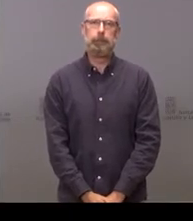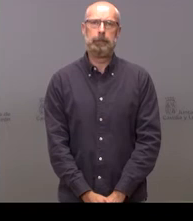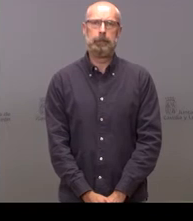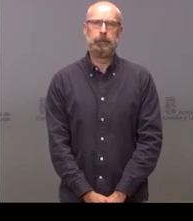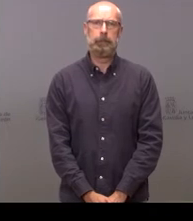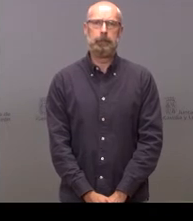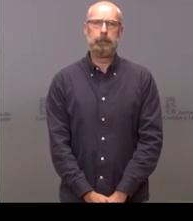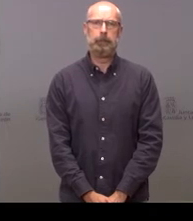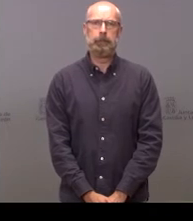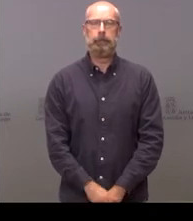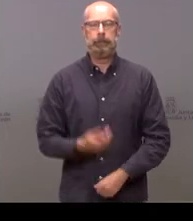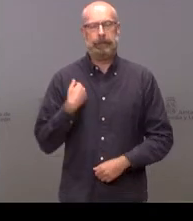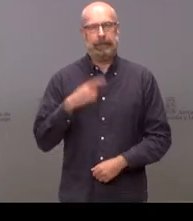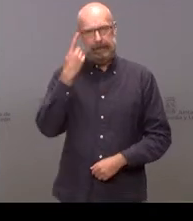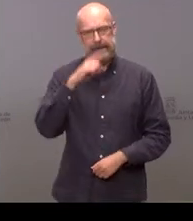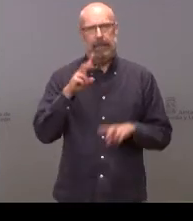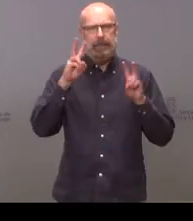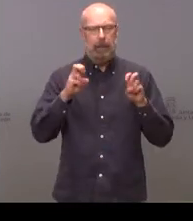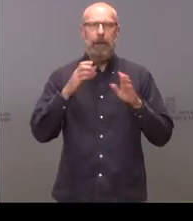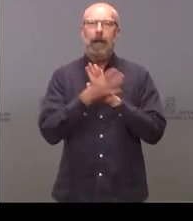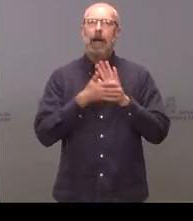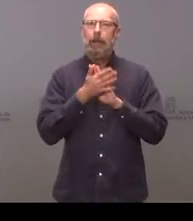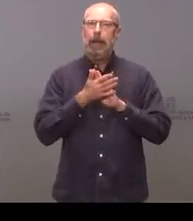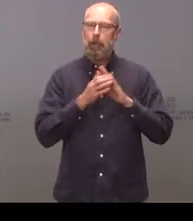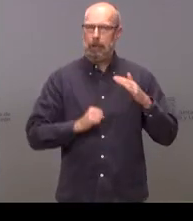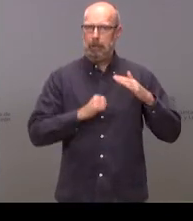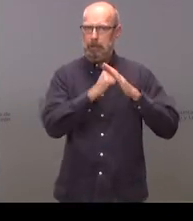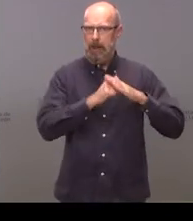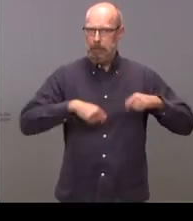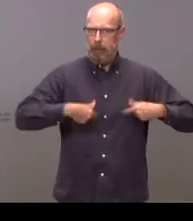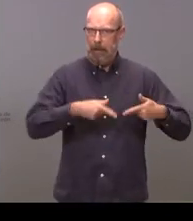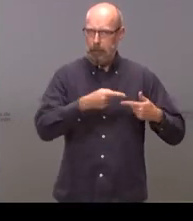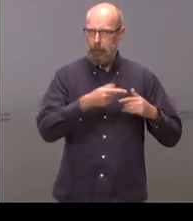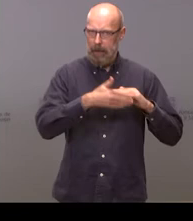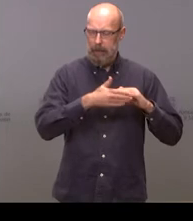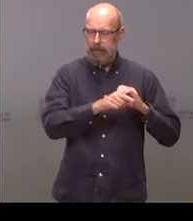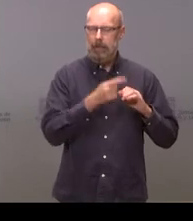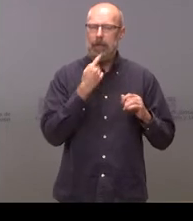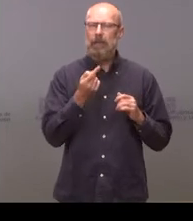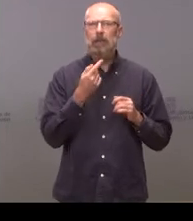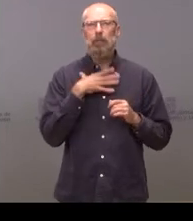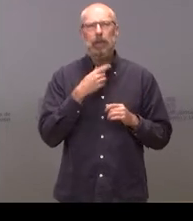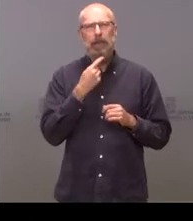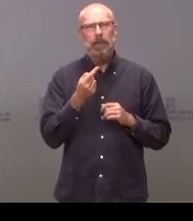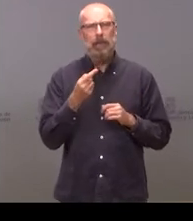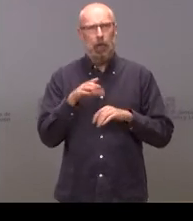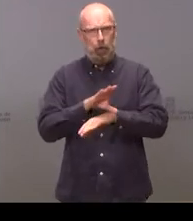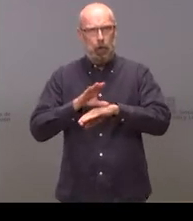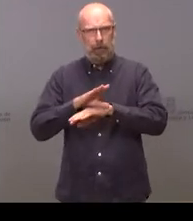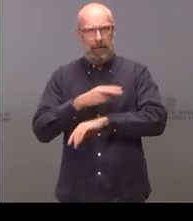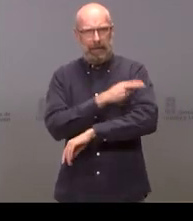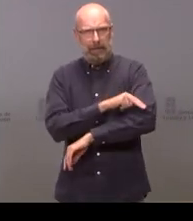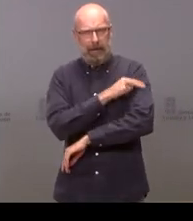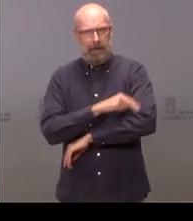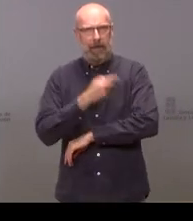Sí, sé que estamos en el capítulo del techo de gasto pero no sé si nos pueden adelantar si la consejería de Sanidad que tan importante